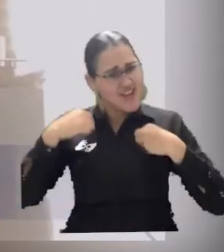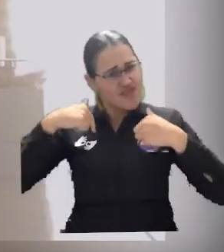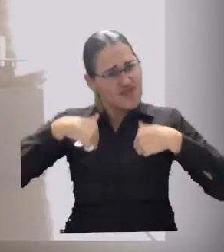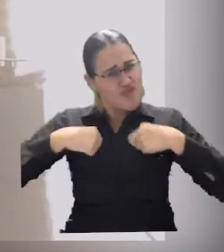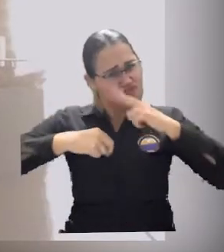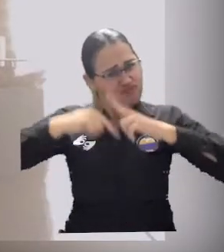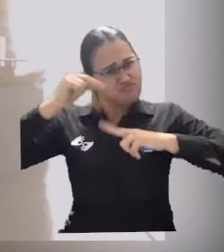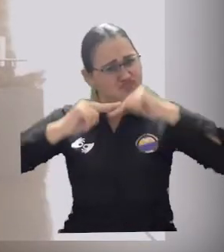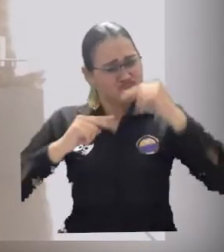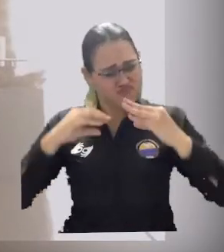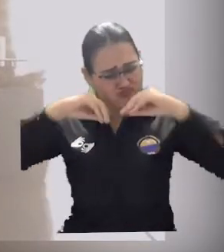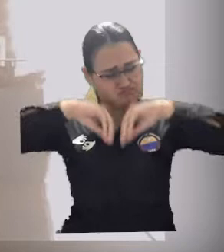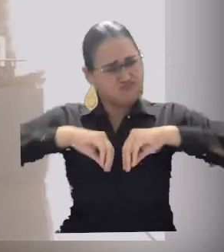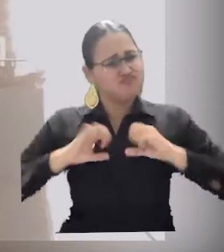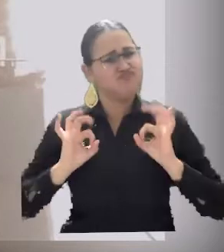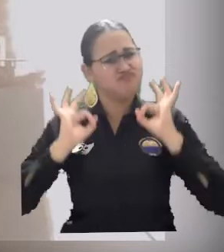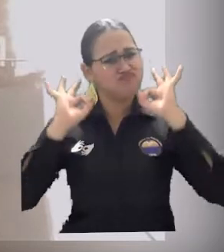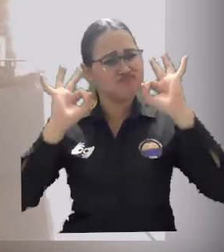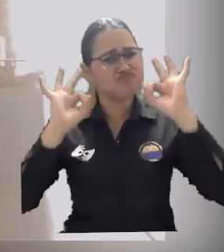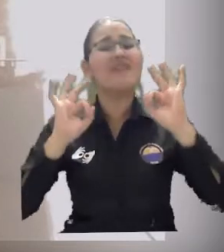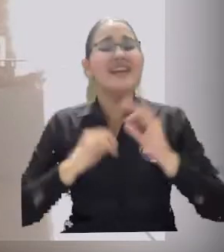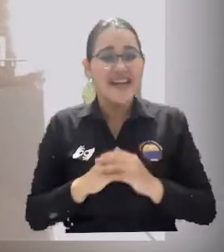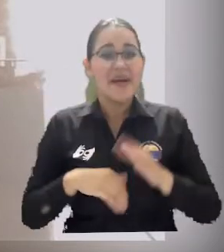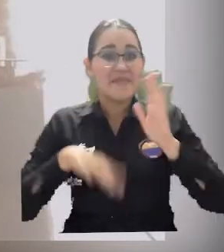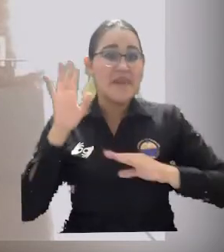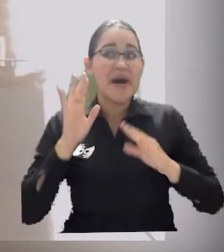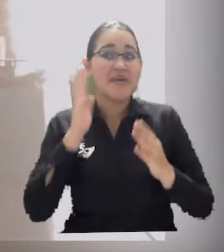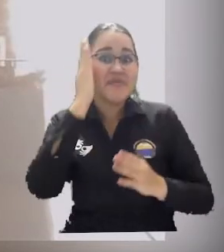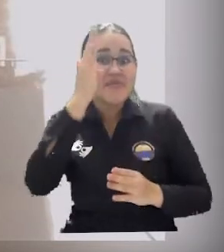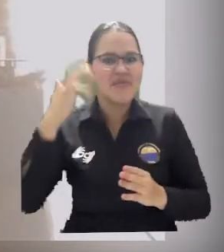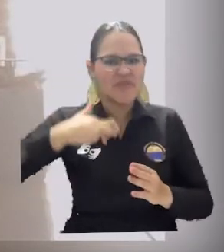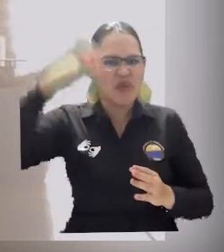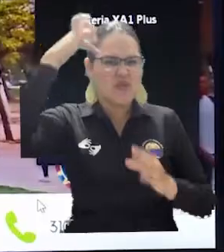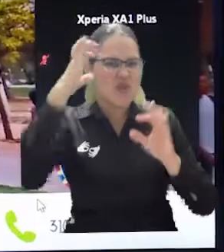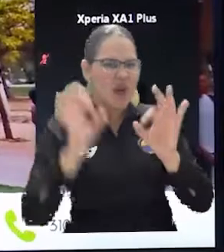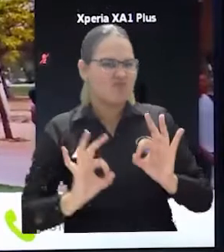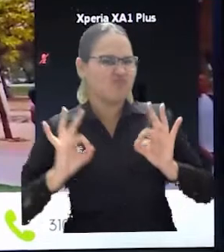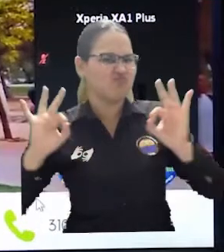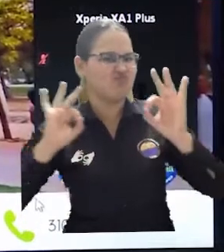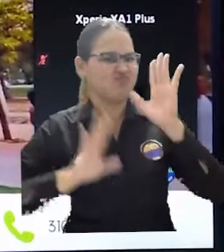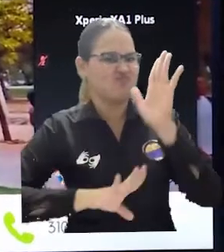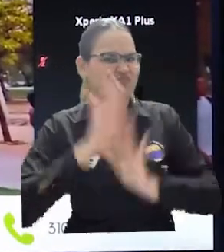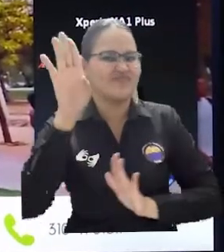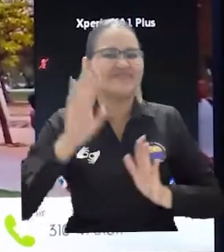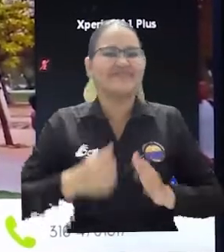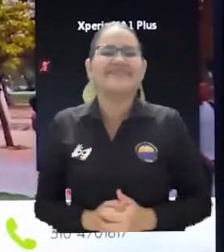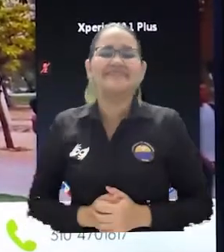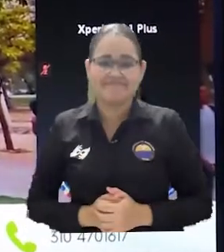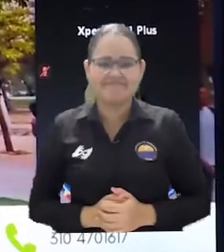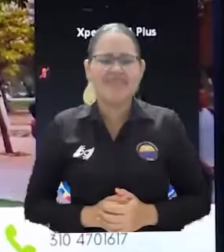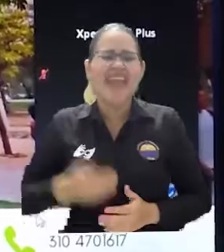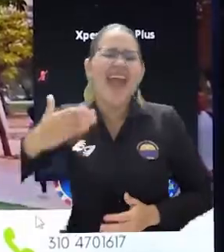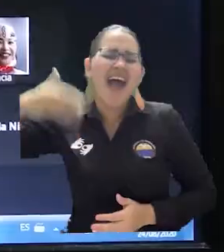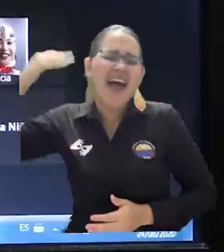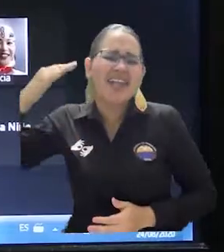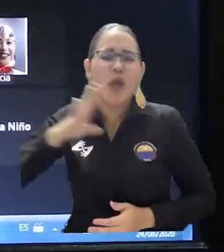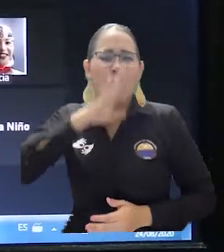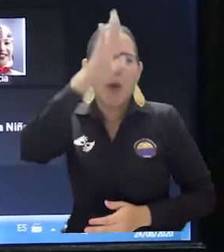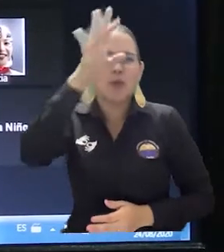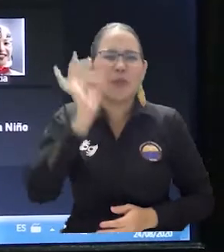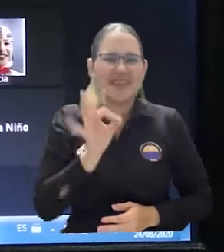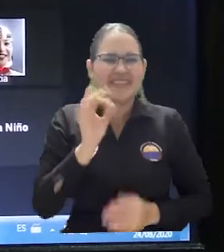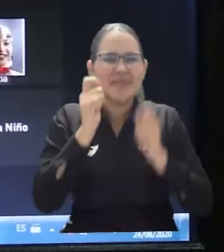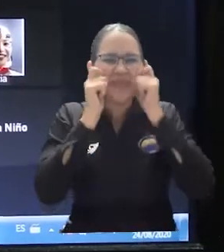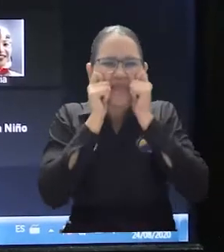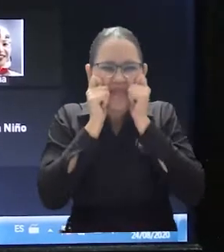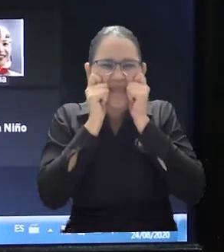persona, como estudiante y que me forme como un profesional exitoso. A diferencia de años anteriores, en esta ocasión